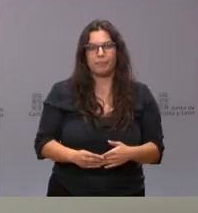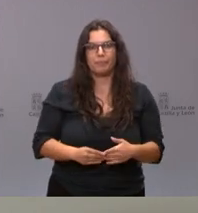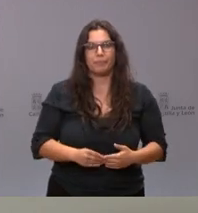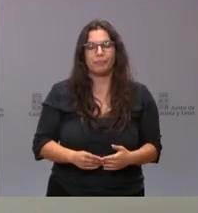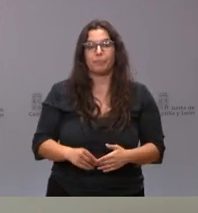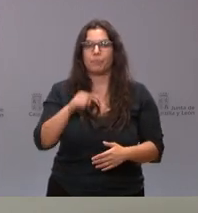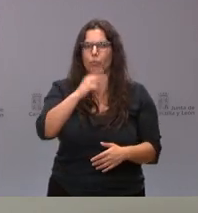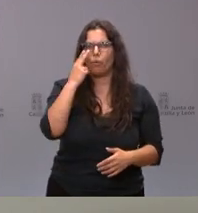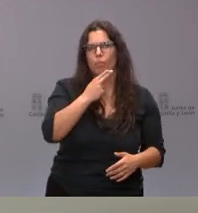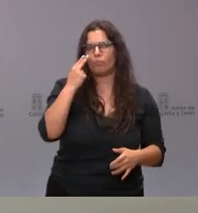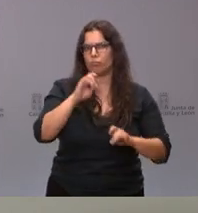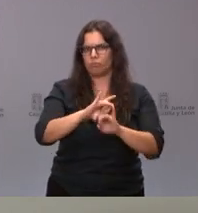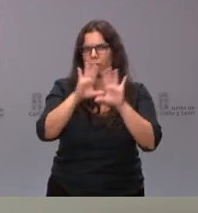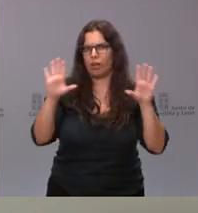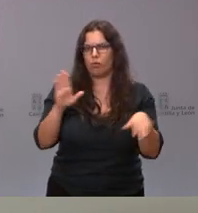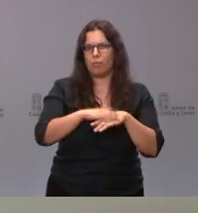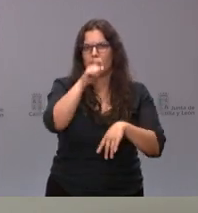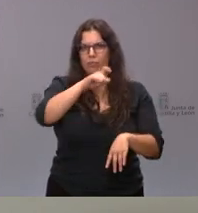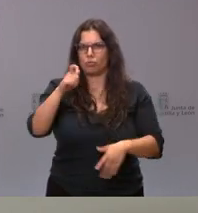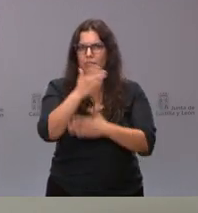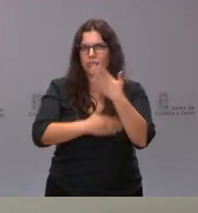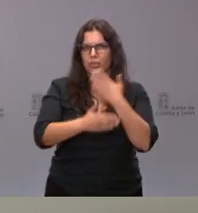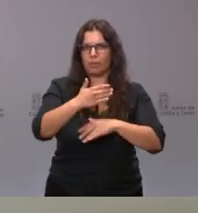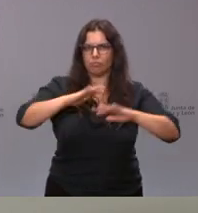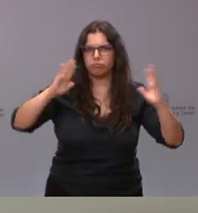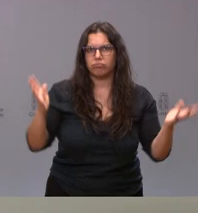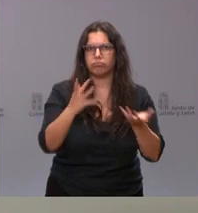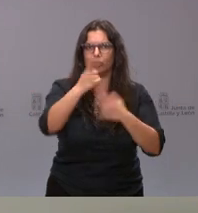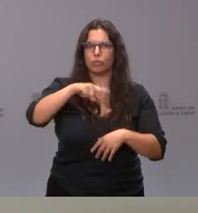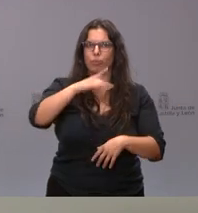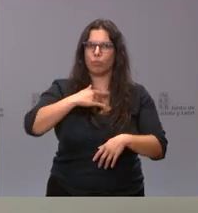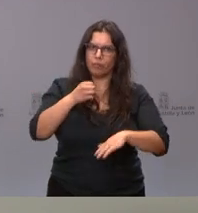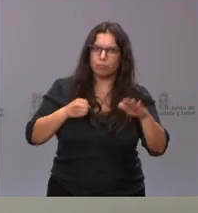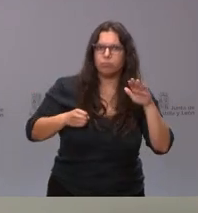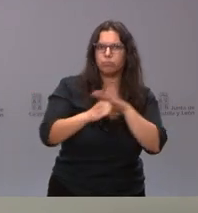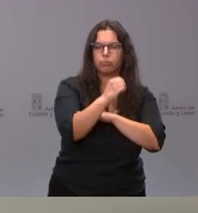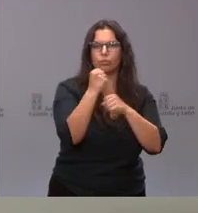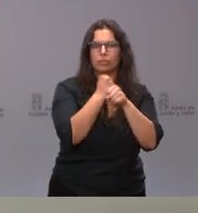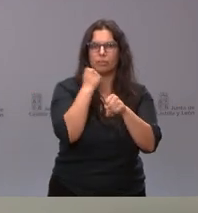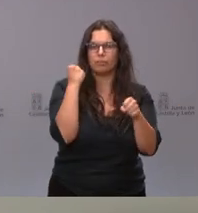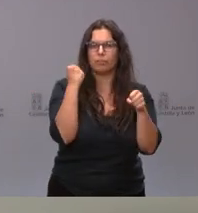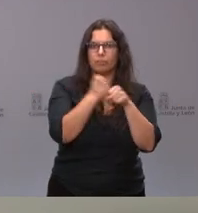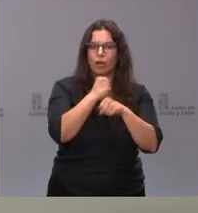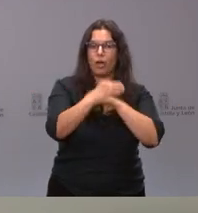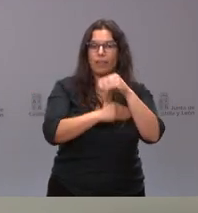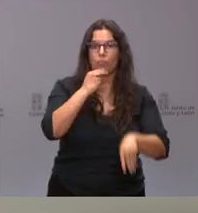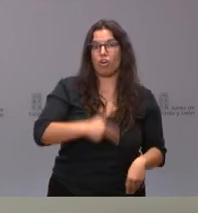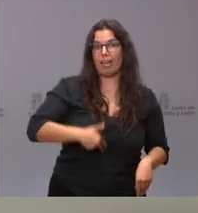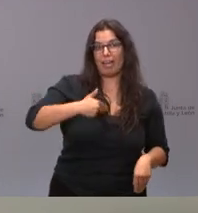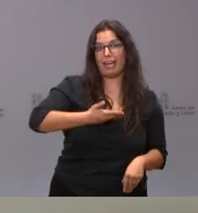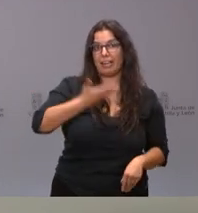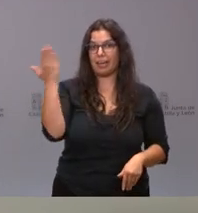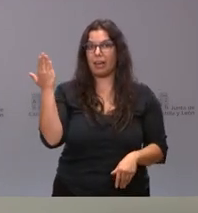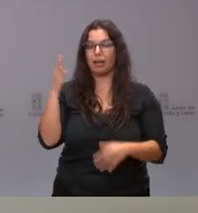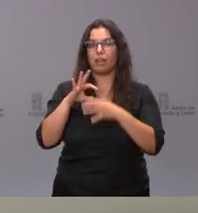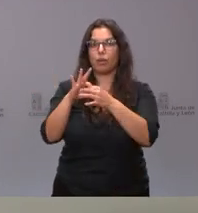un claro compromiso con las personas con discapacidad y favorecer su acceso al mundo del empleo. Lo hacemos con carácter general en lo que tiene